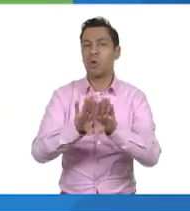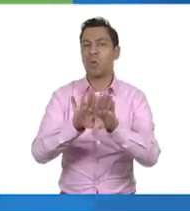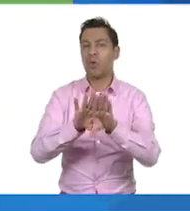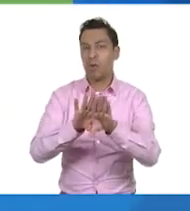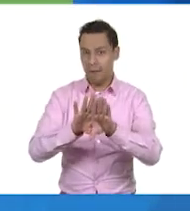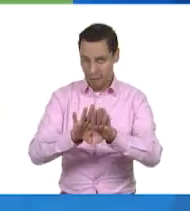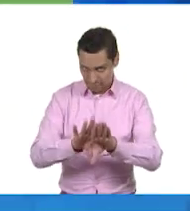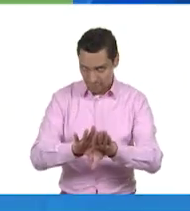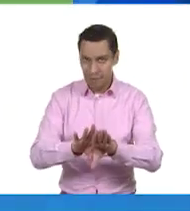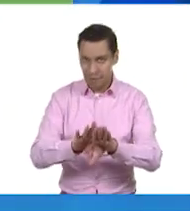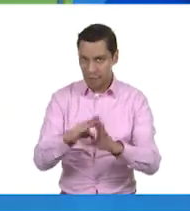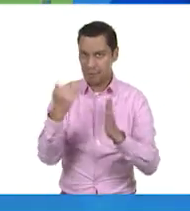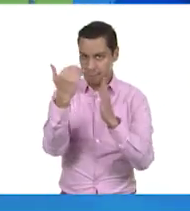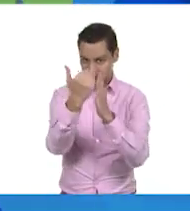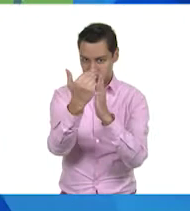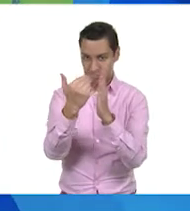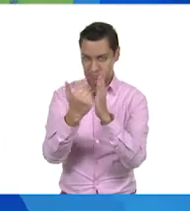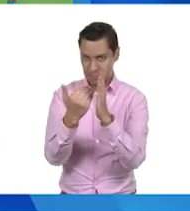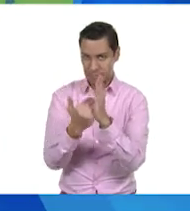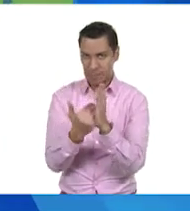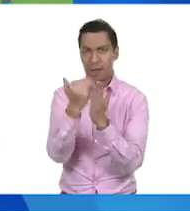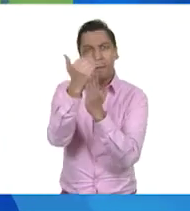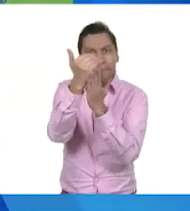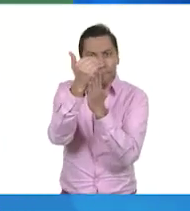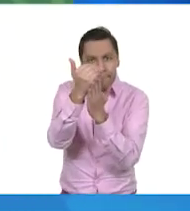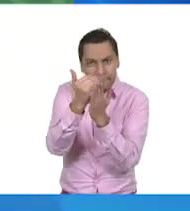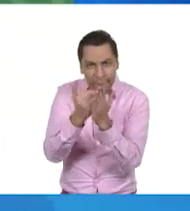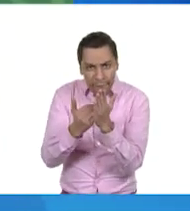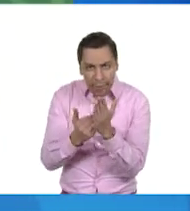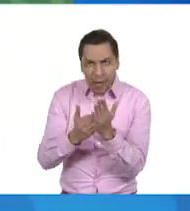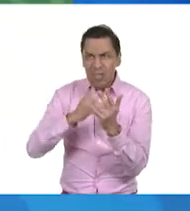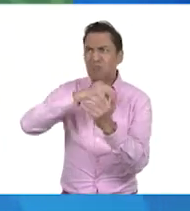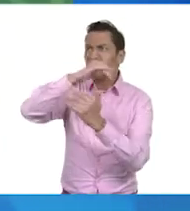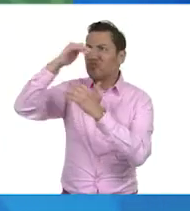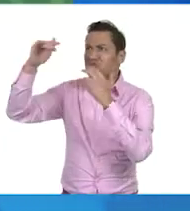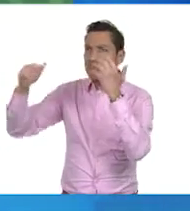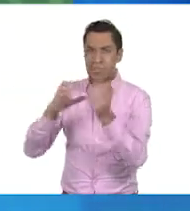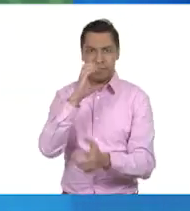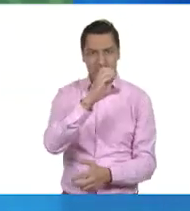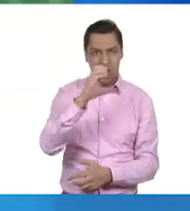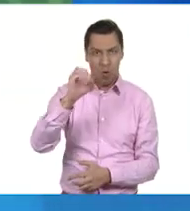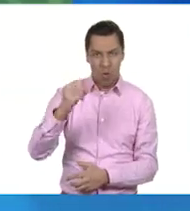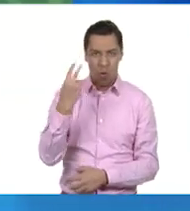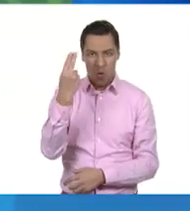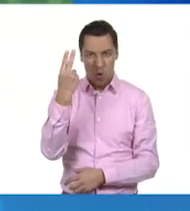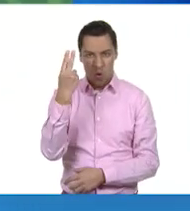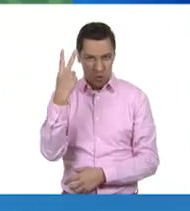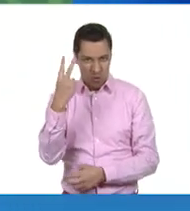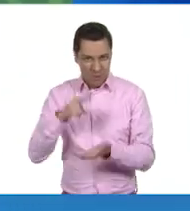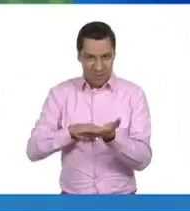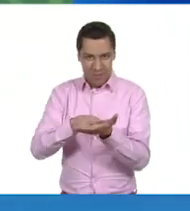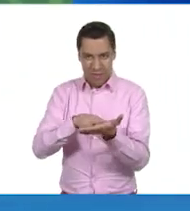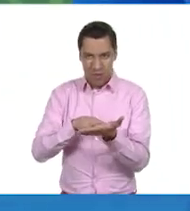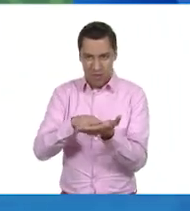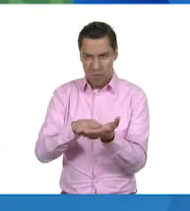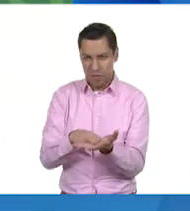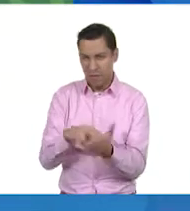si llevamos a cabo medidas para disminuir los gases de efecto invernadero responsables del cambio climático, como